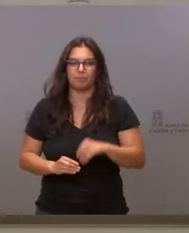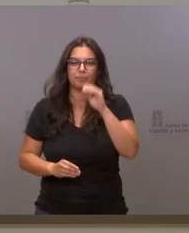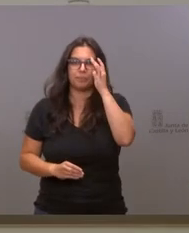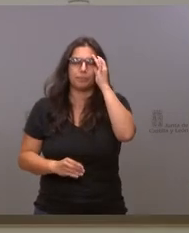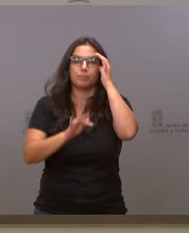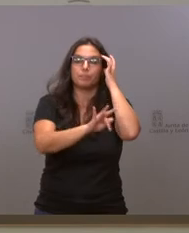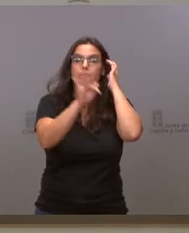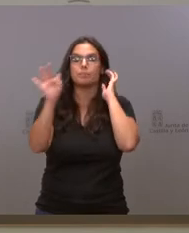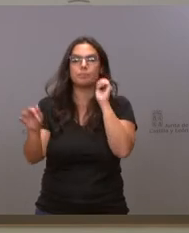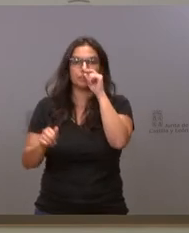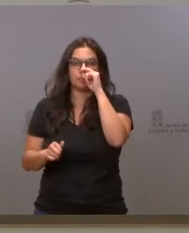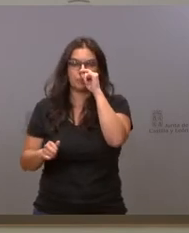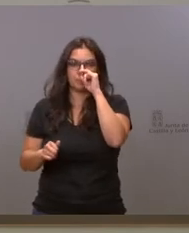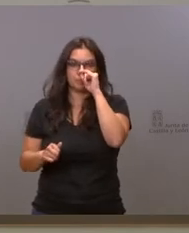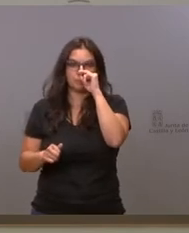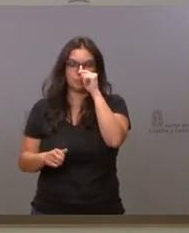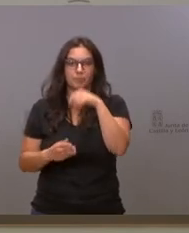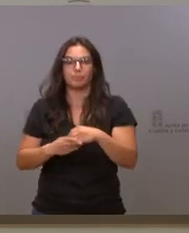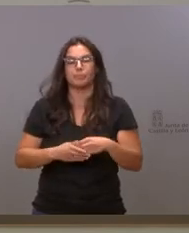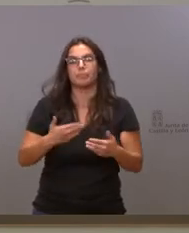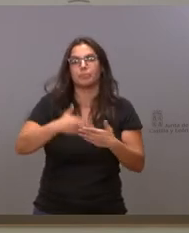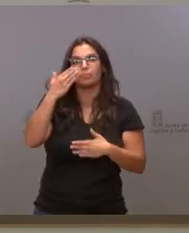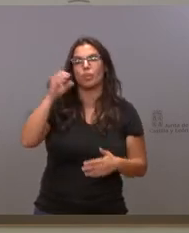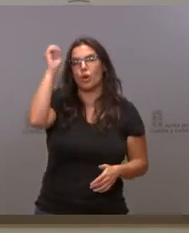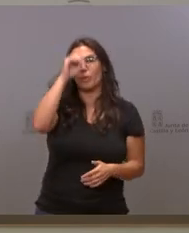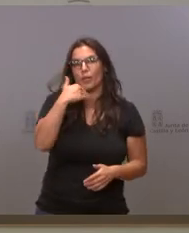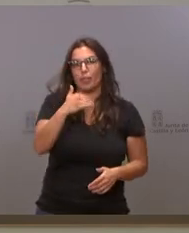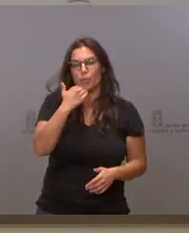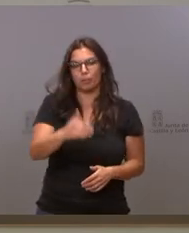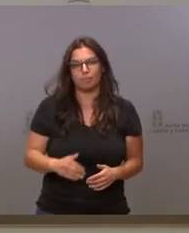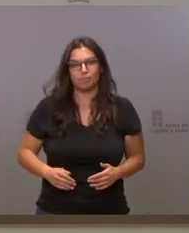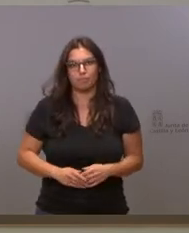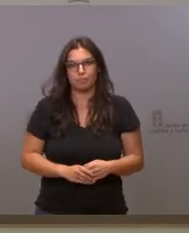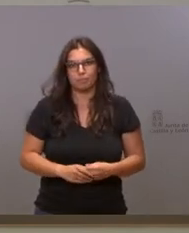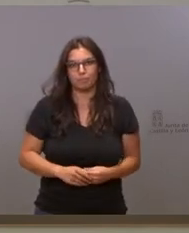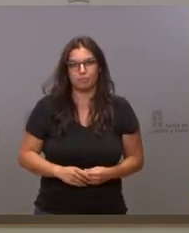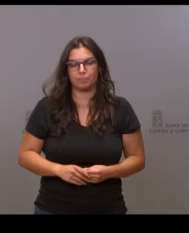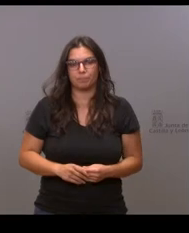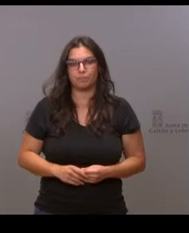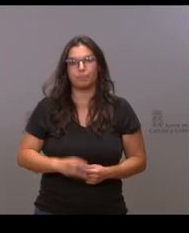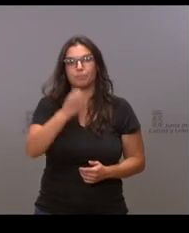Continuamos con Carlos Gil de La Opinión. Nos vamos a Zamora. Carlos, buenos días.